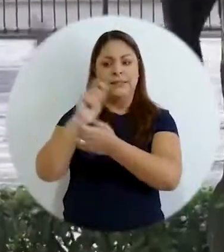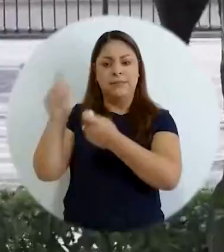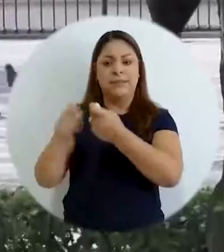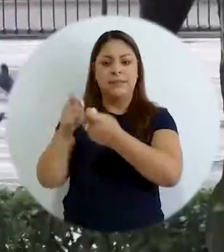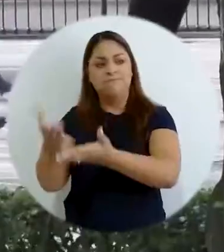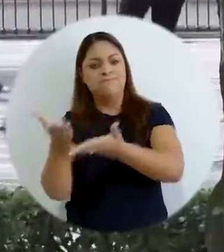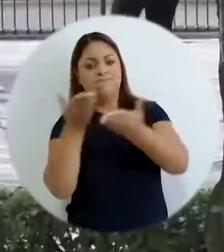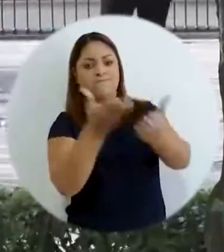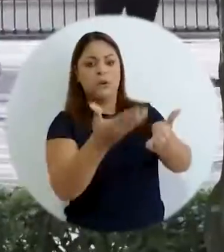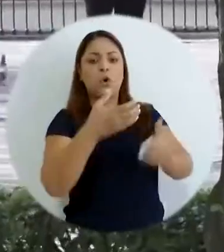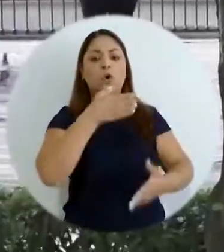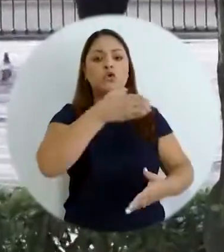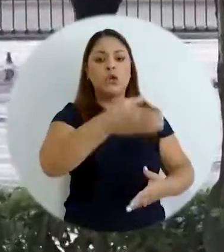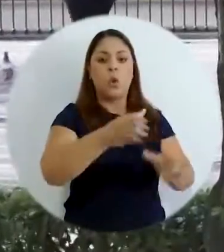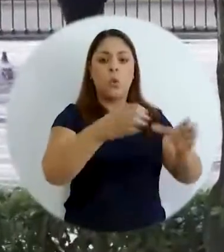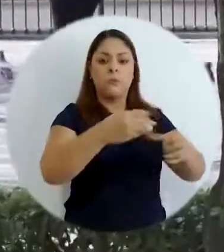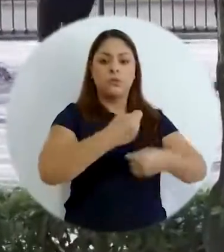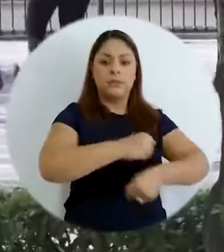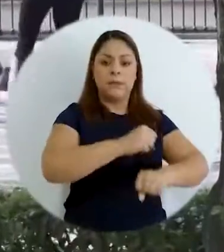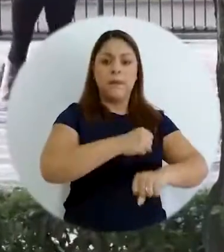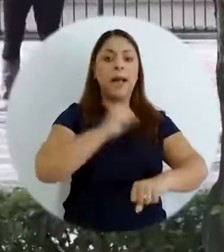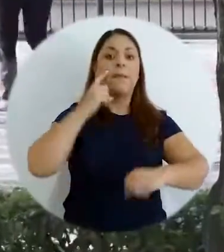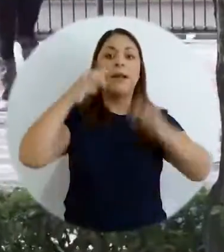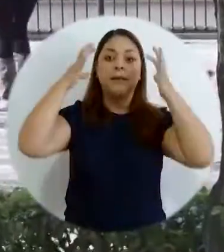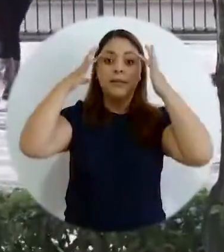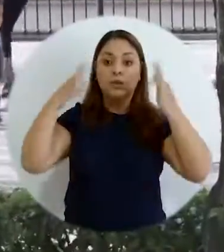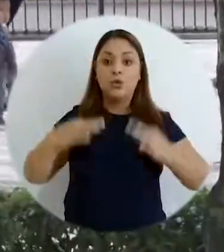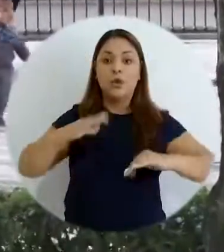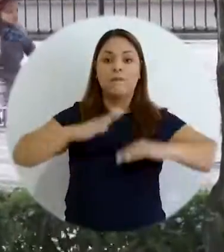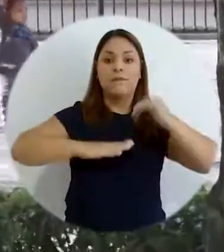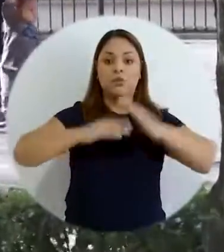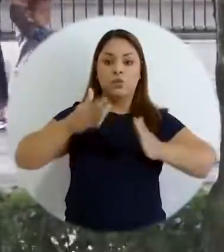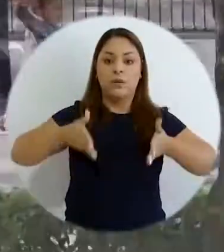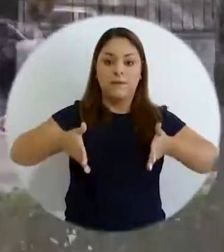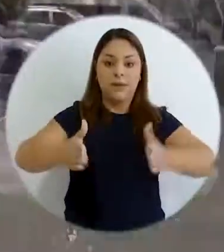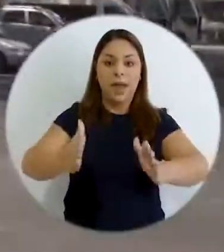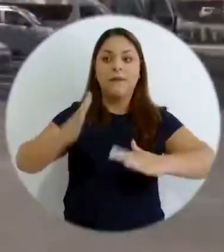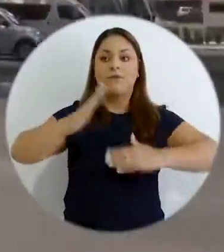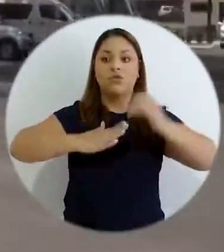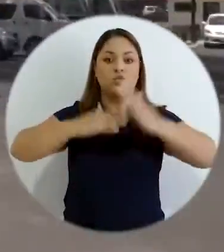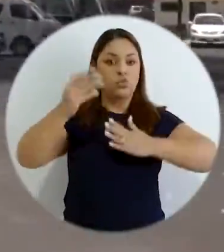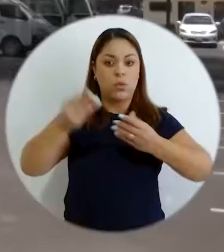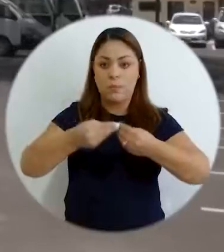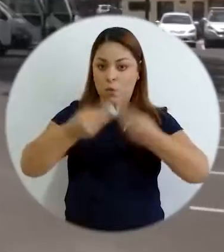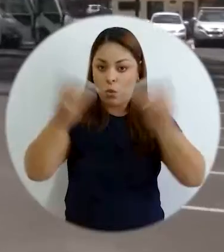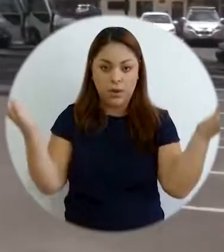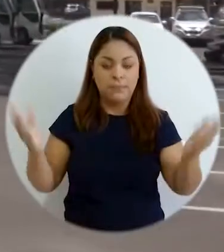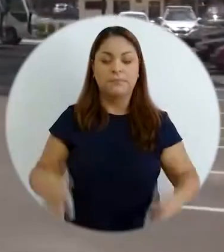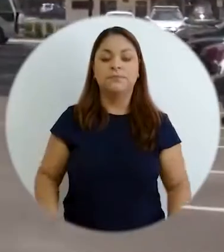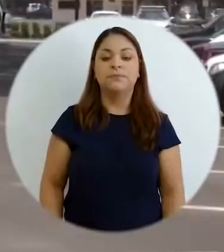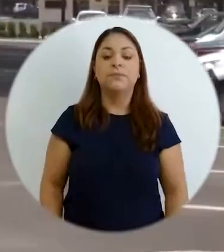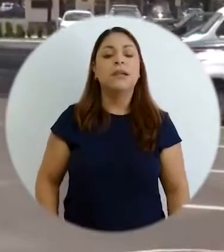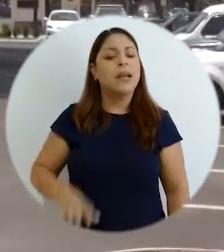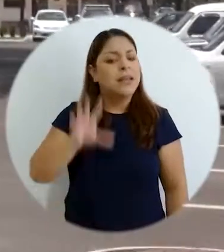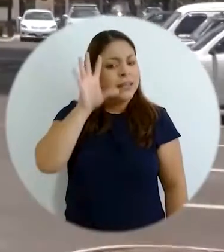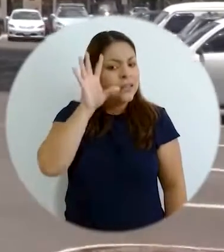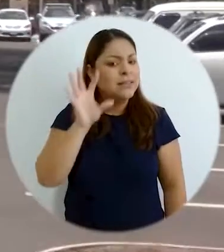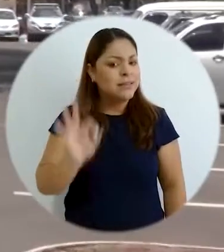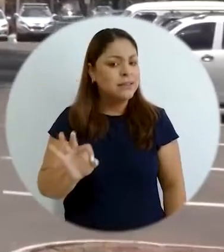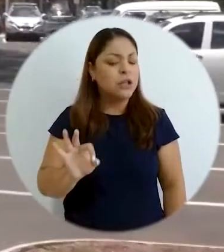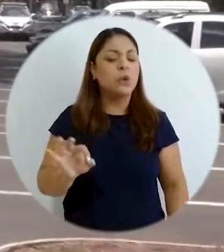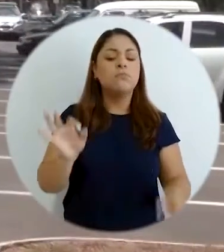comunidades al consejo municipal para tomar decisiones en infraestructura vial para tomar decisiones en infraestructura pública